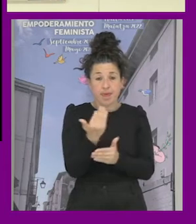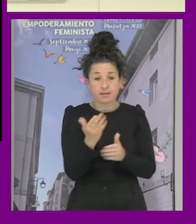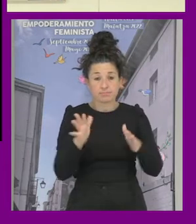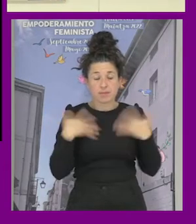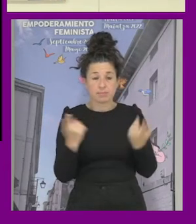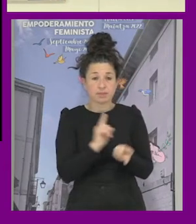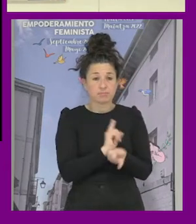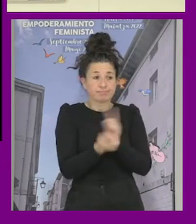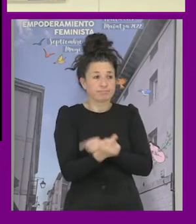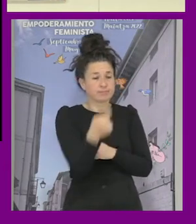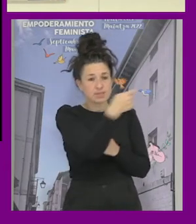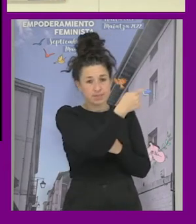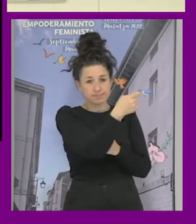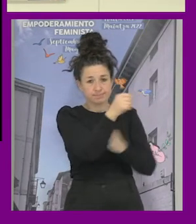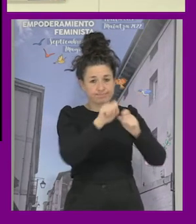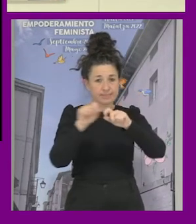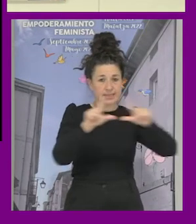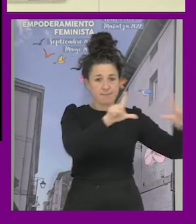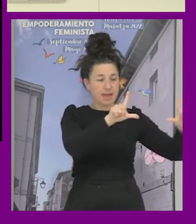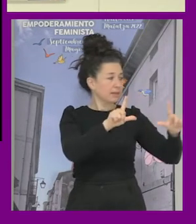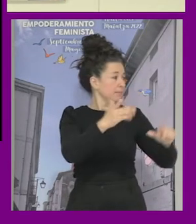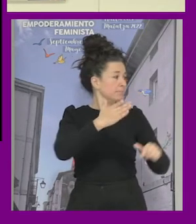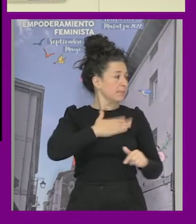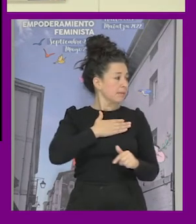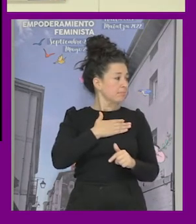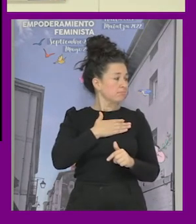del mural que para mí